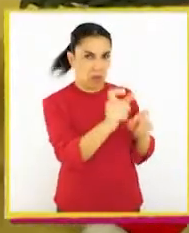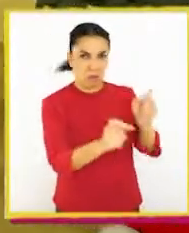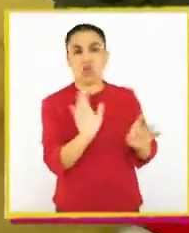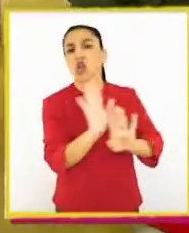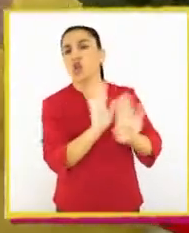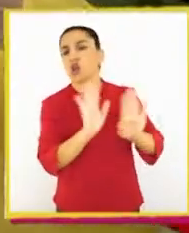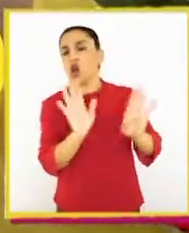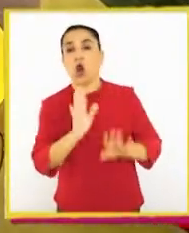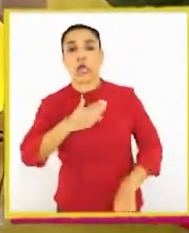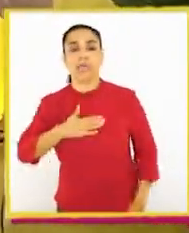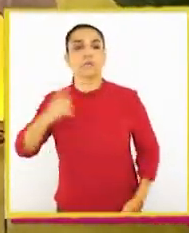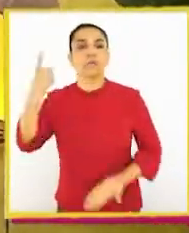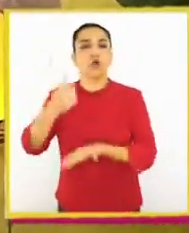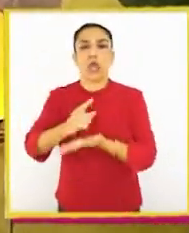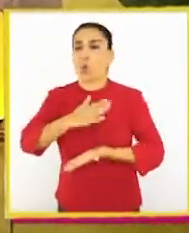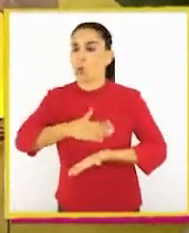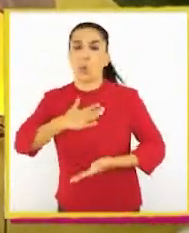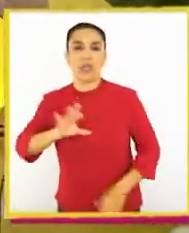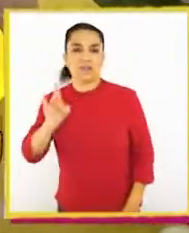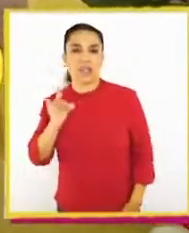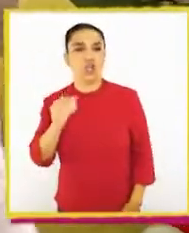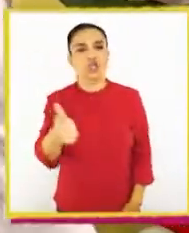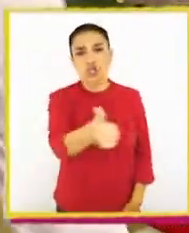sus preferencias a todos los compañeros.